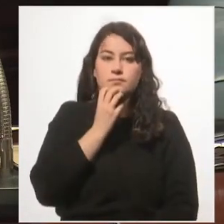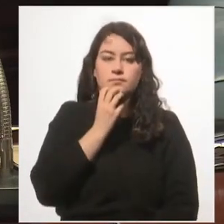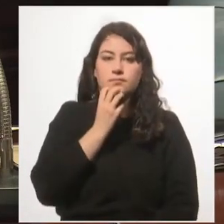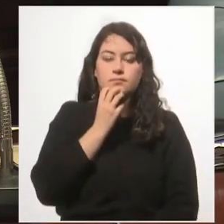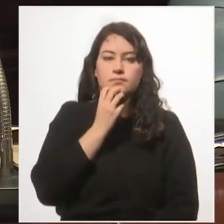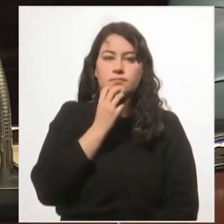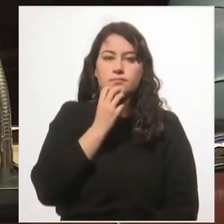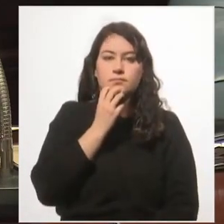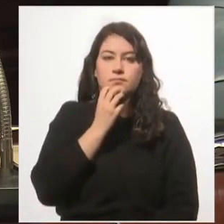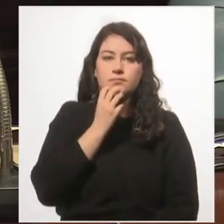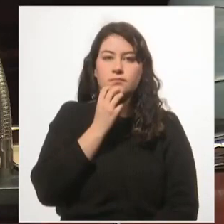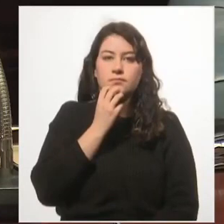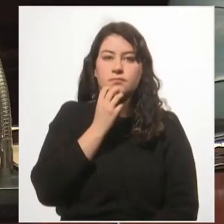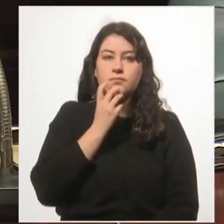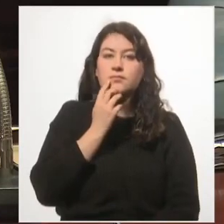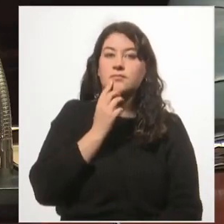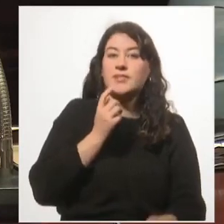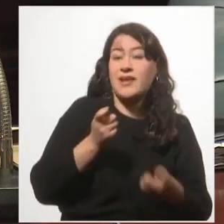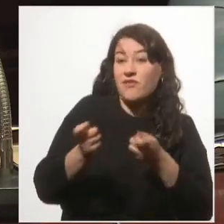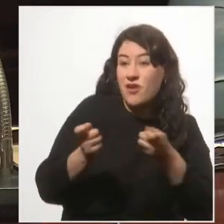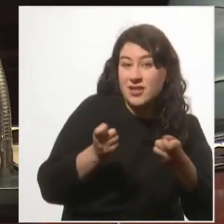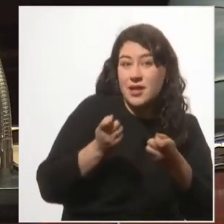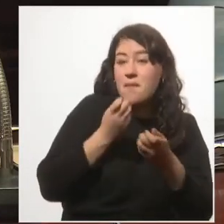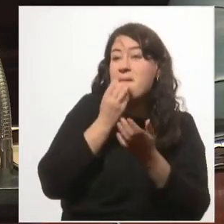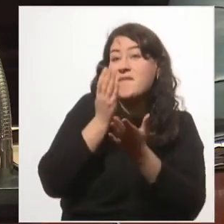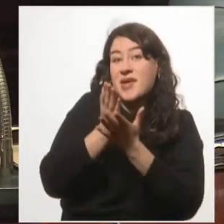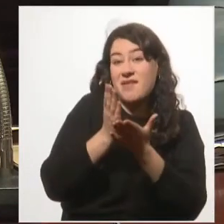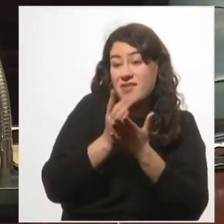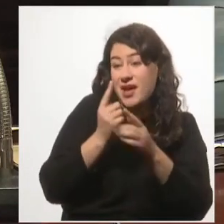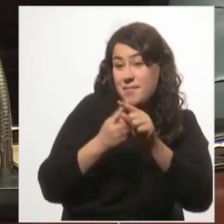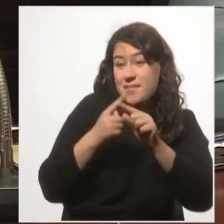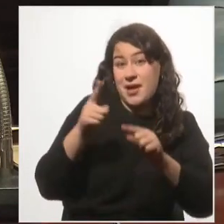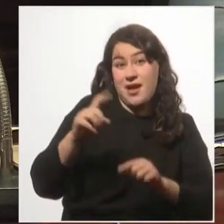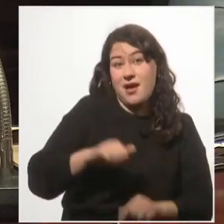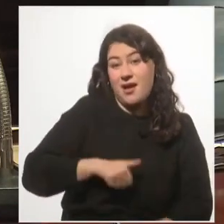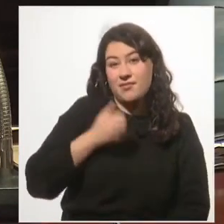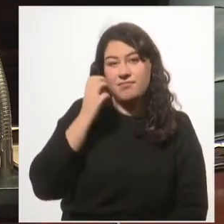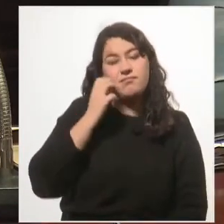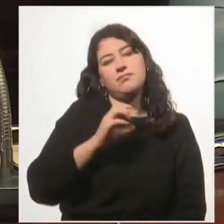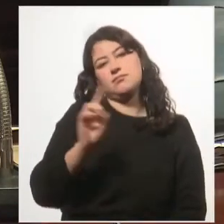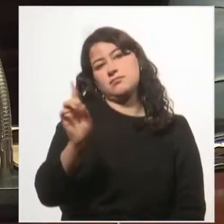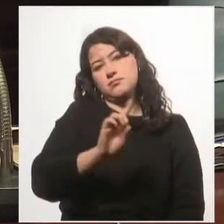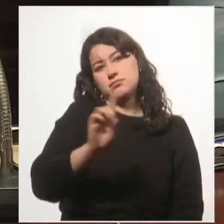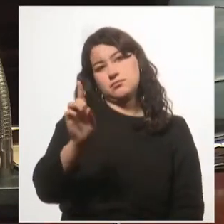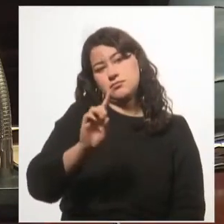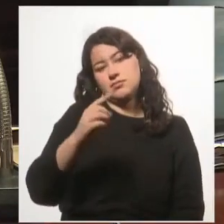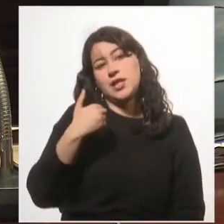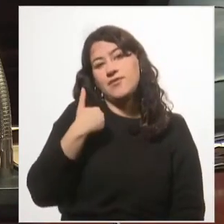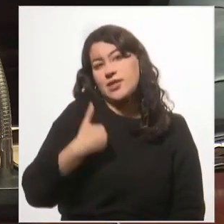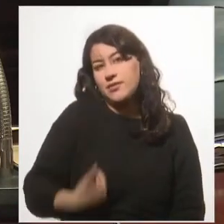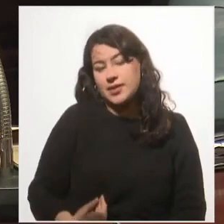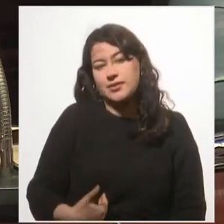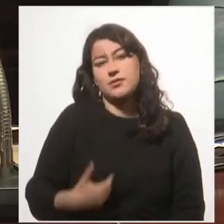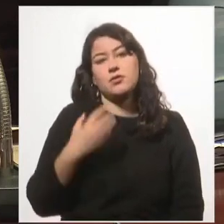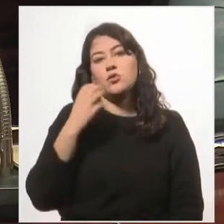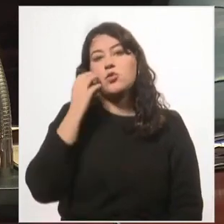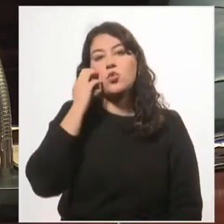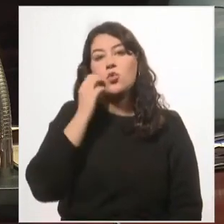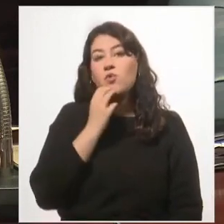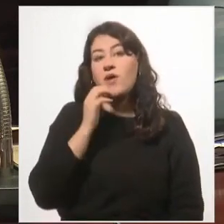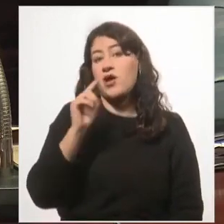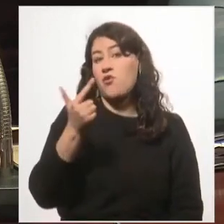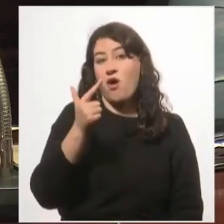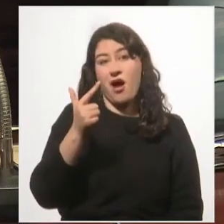precisamente una influencia veréfica para Cuba, hay que reconocerlo. Lamentable, Cuba no tuvo un Luis Alberto